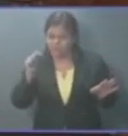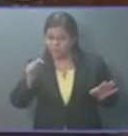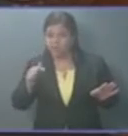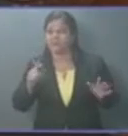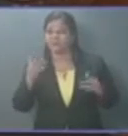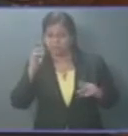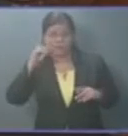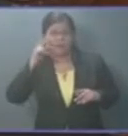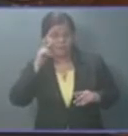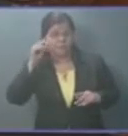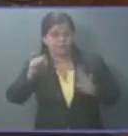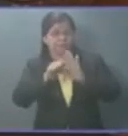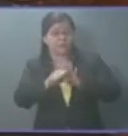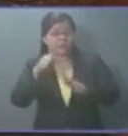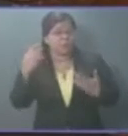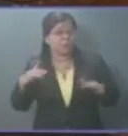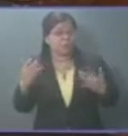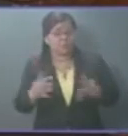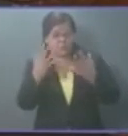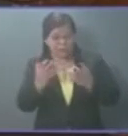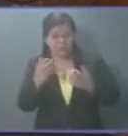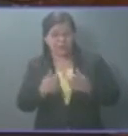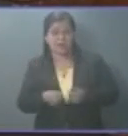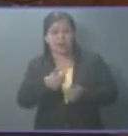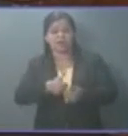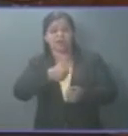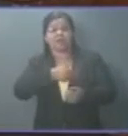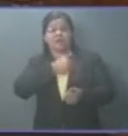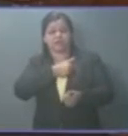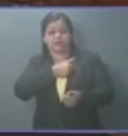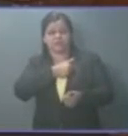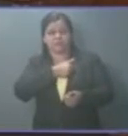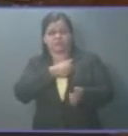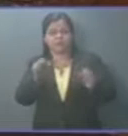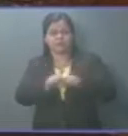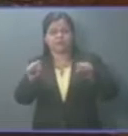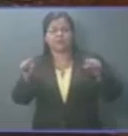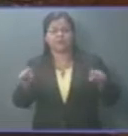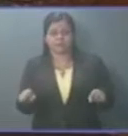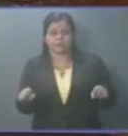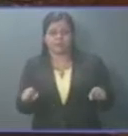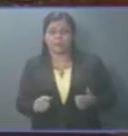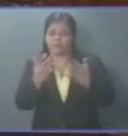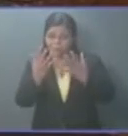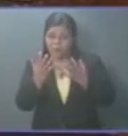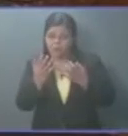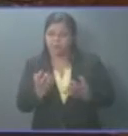ya. Quieren retroceder el sistema. Quieren